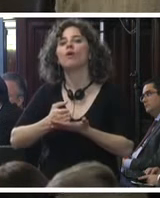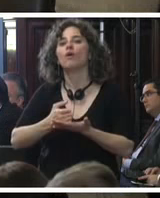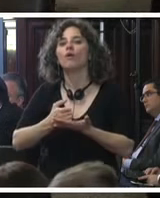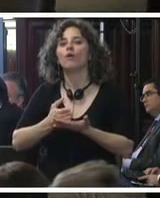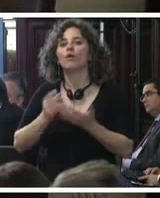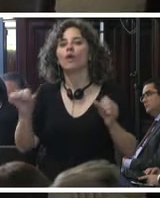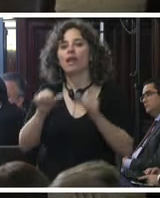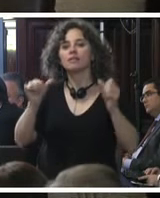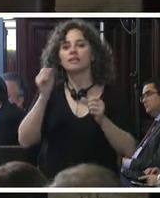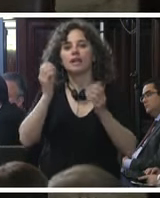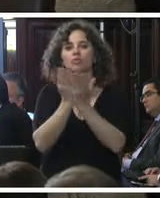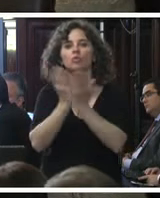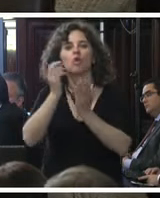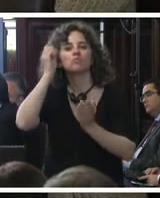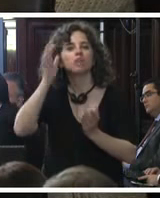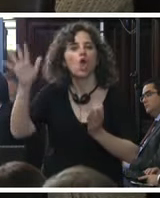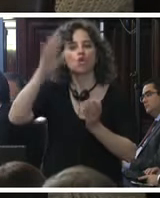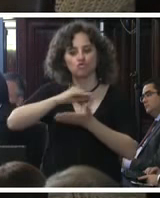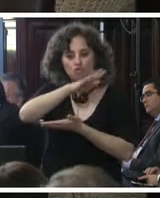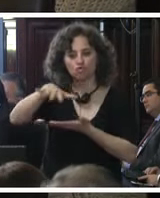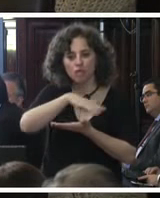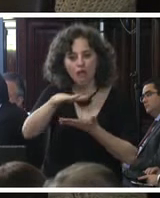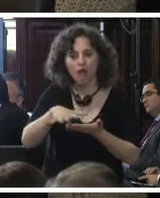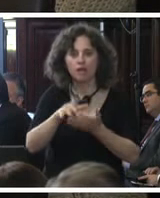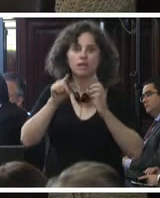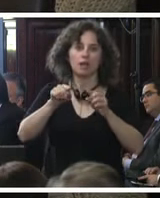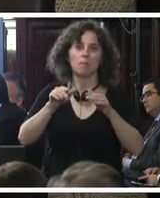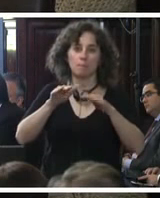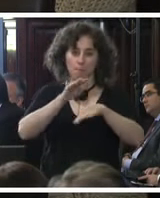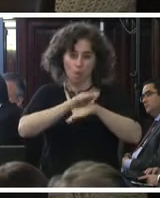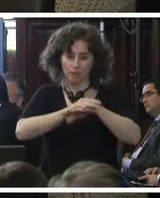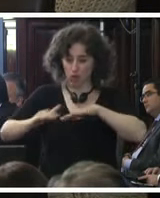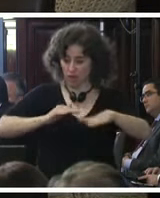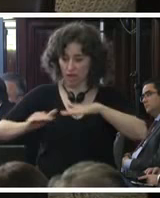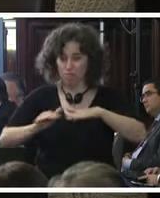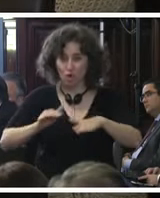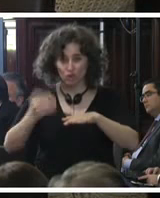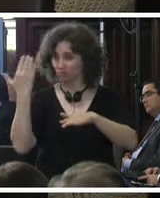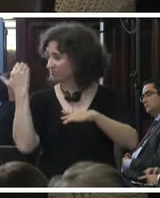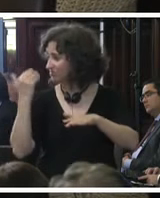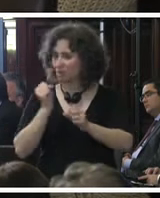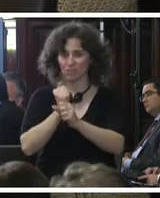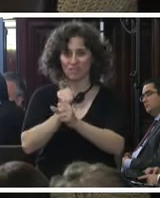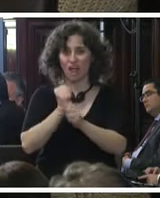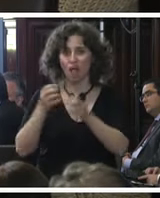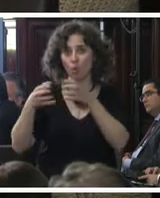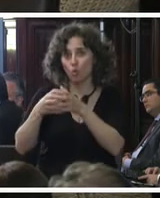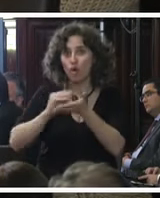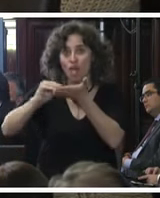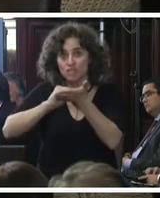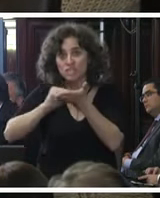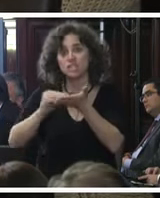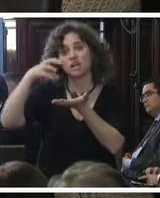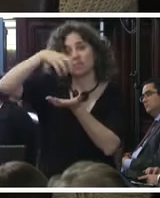al estudio psicosocial efectivamente en el momento del terremoto en la ciudad de México del sismo en la ciudad de México estábamos trabajando juntos en las oficinas del PRO